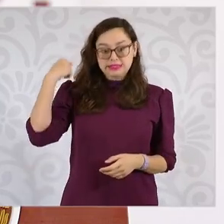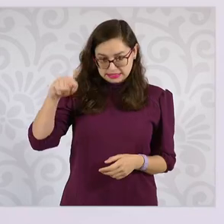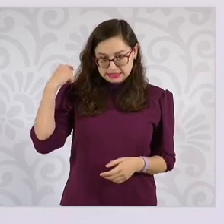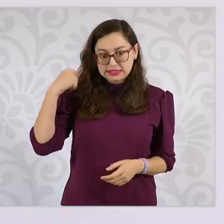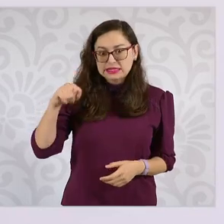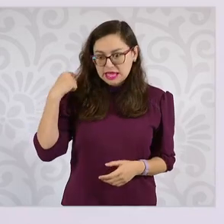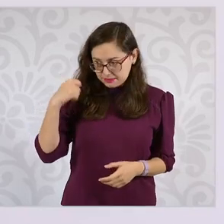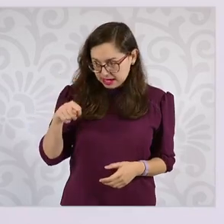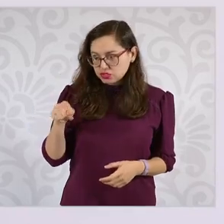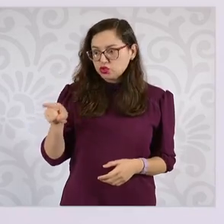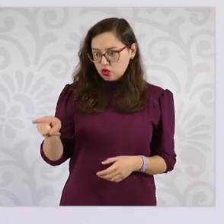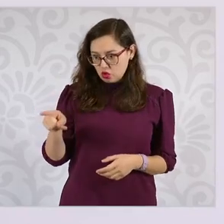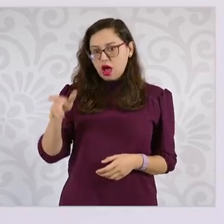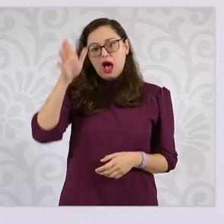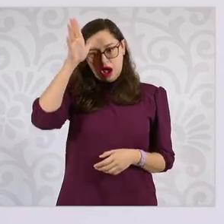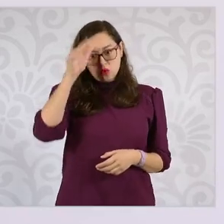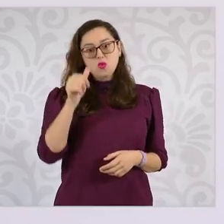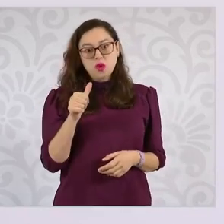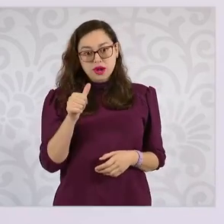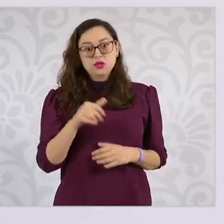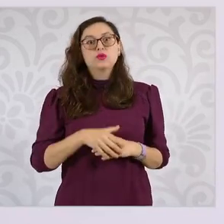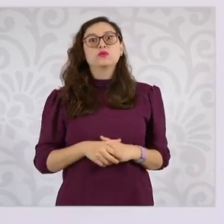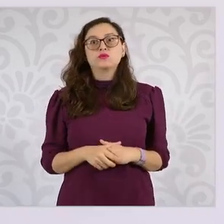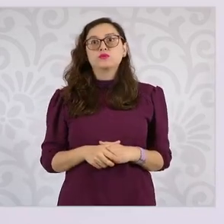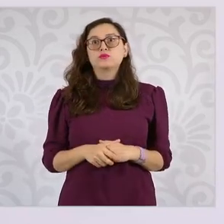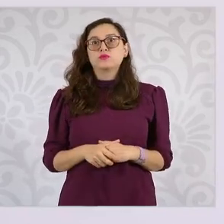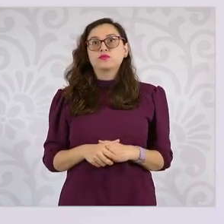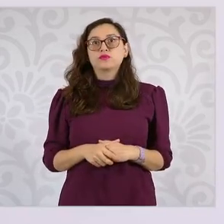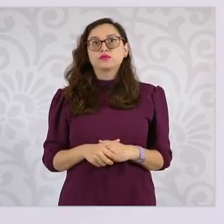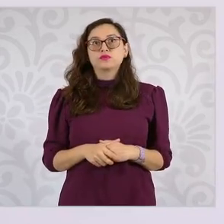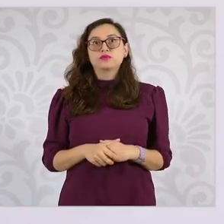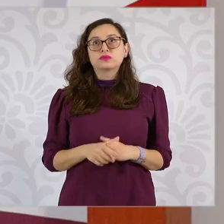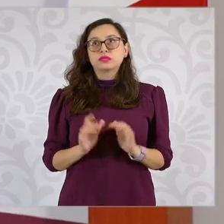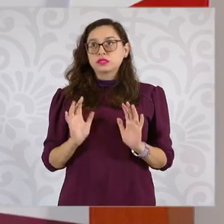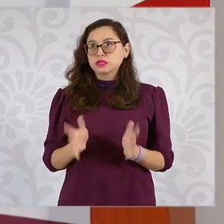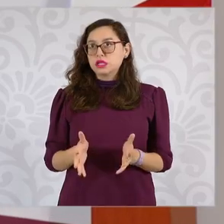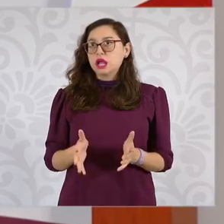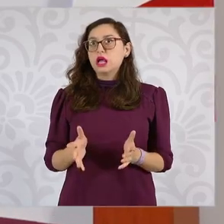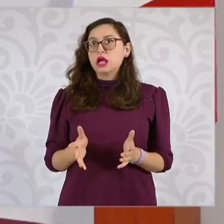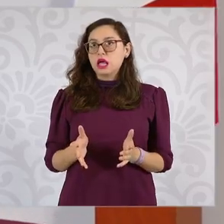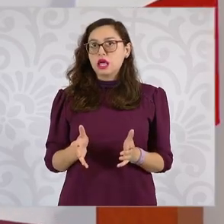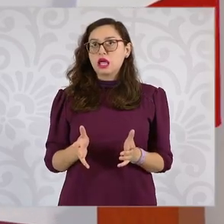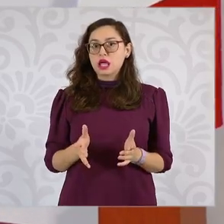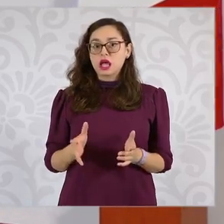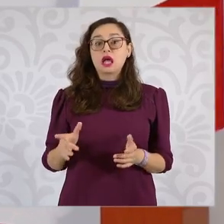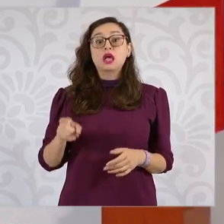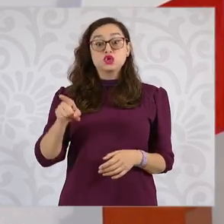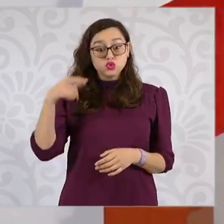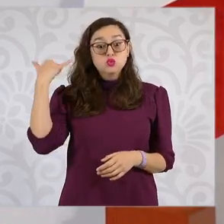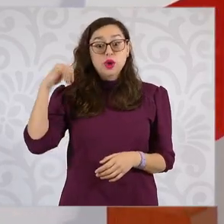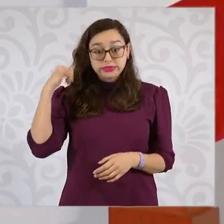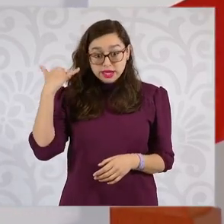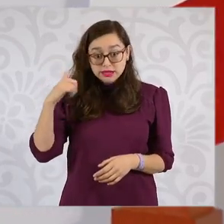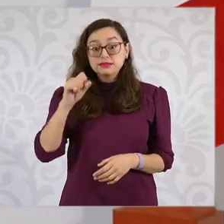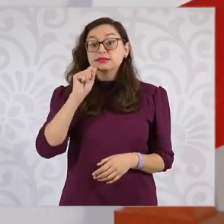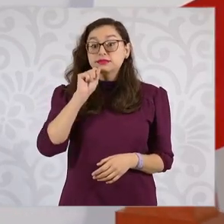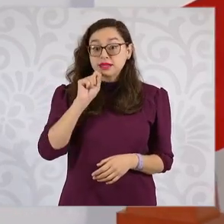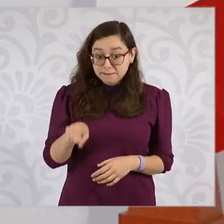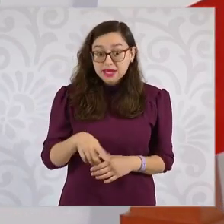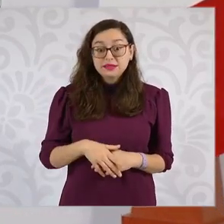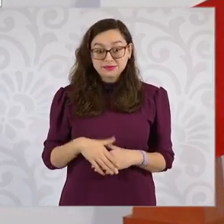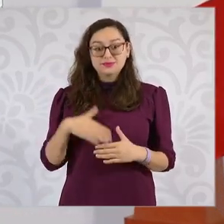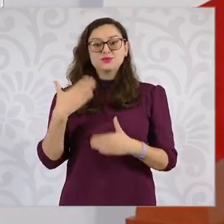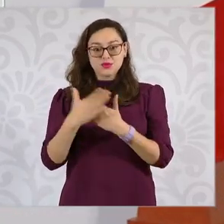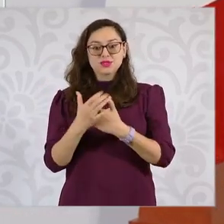ya con el gobernador Javier May y firmamos también con el gobernador de Yucatán para que a